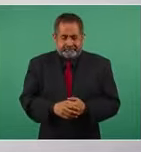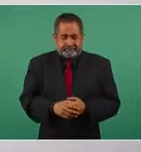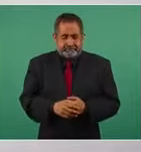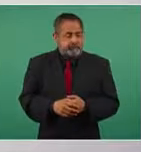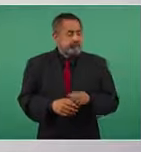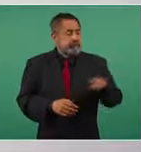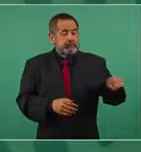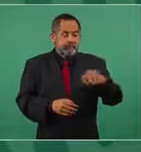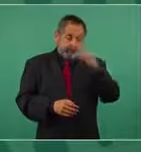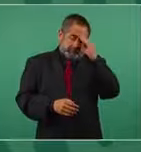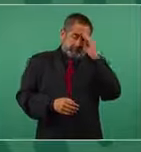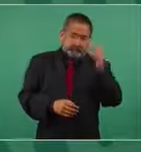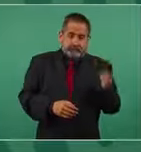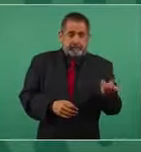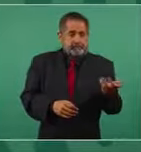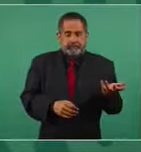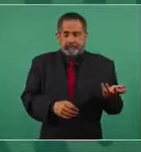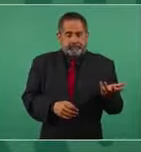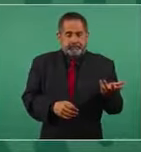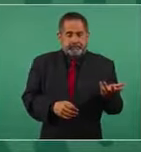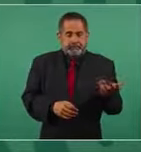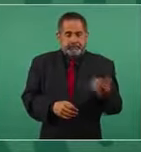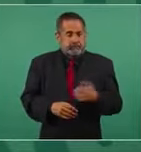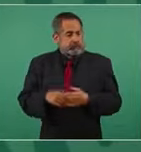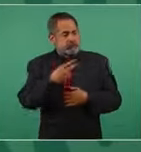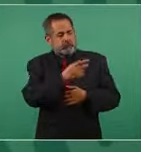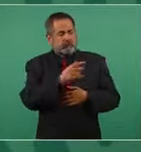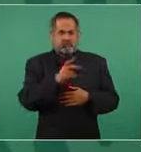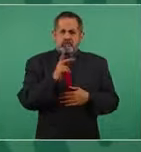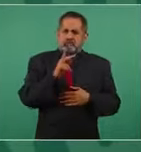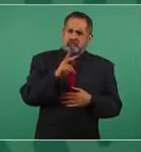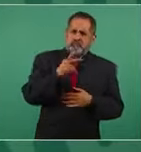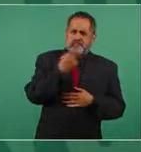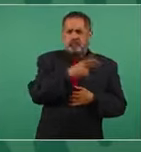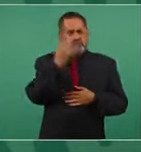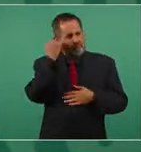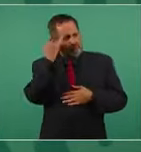de que sus estrategias